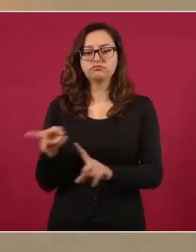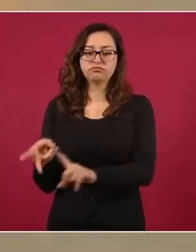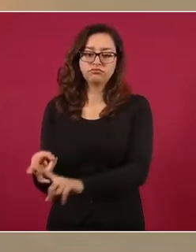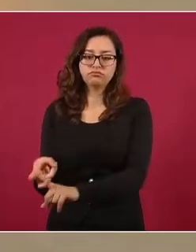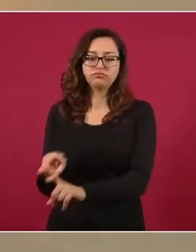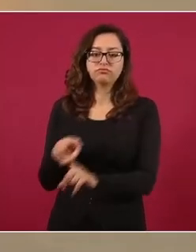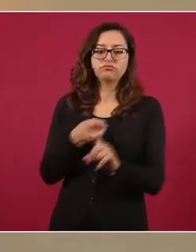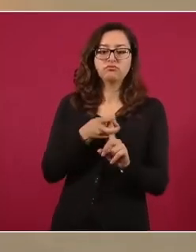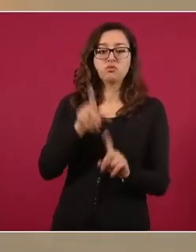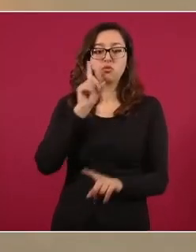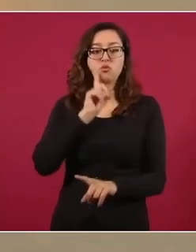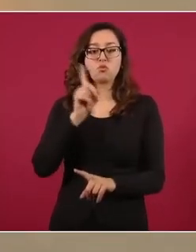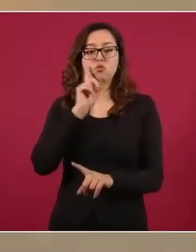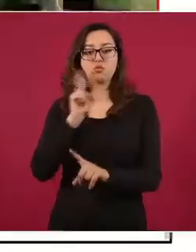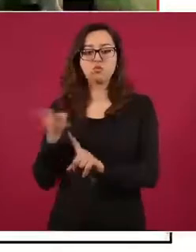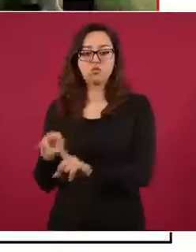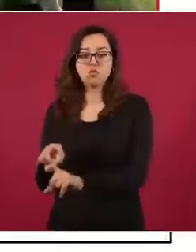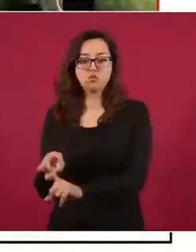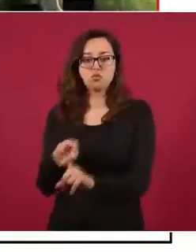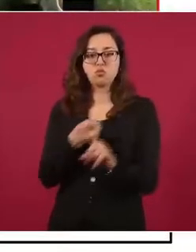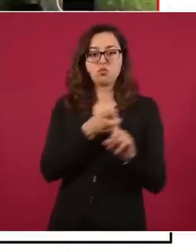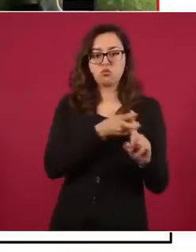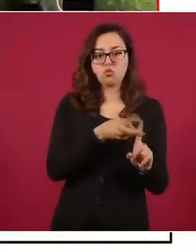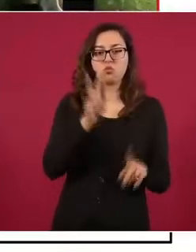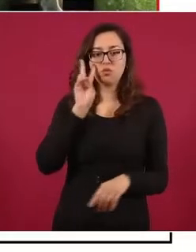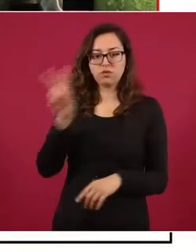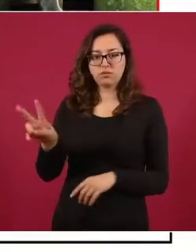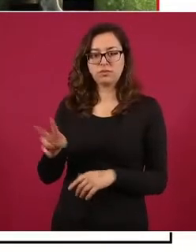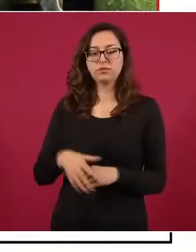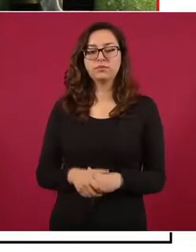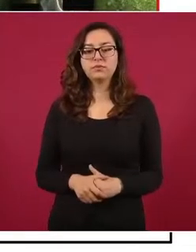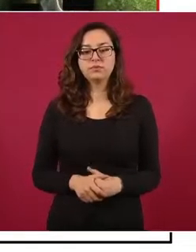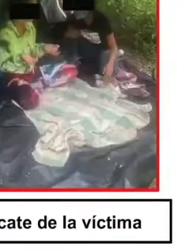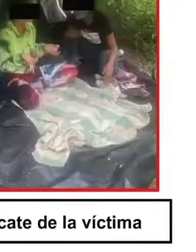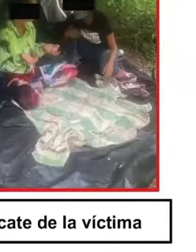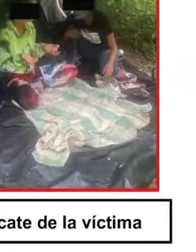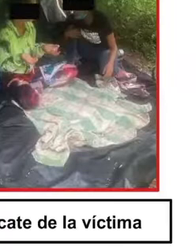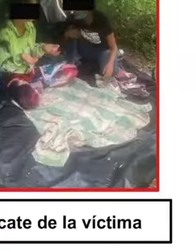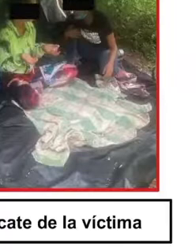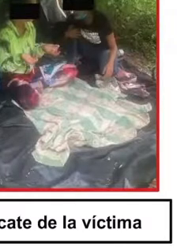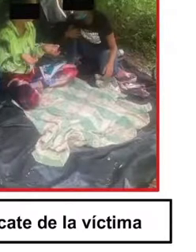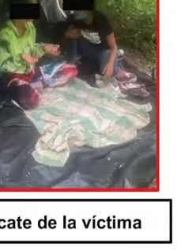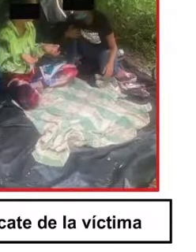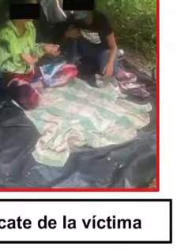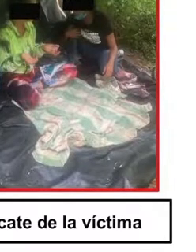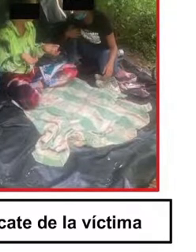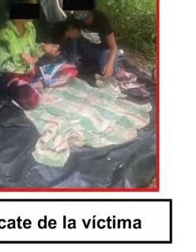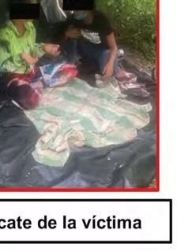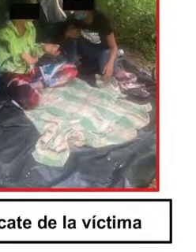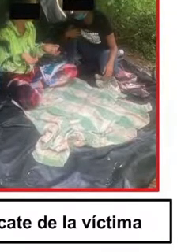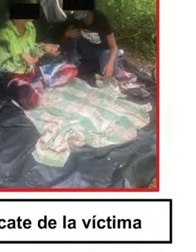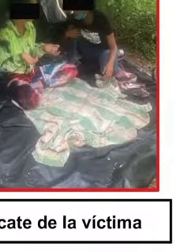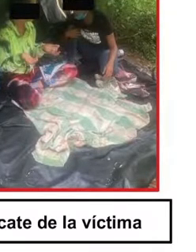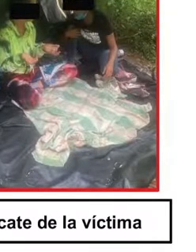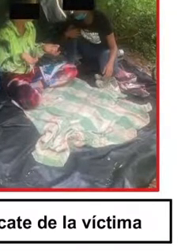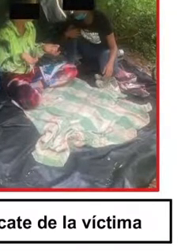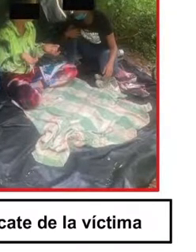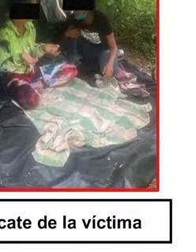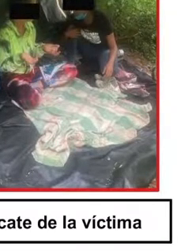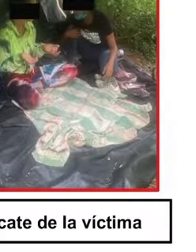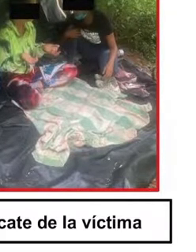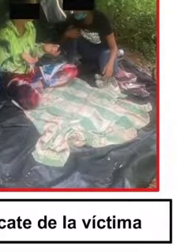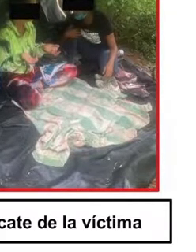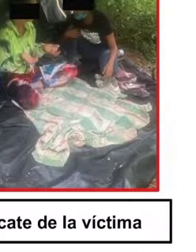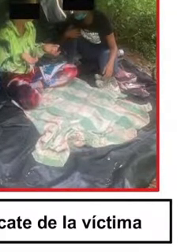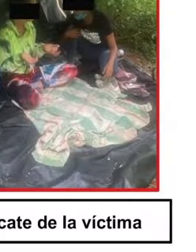secuestrada una persona de origen alemán, una ciudadana alemana, para de la cual